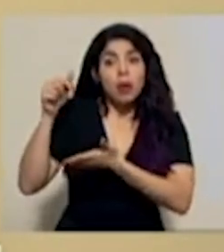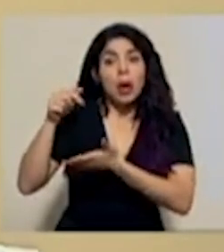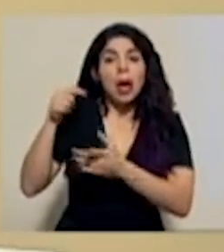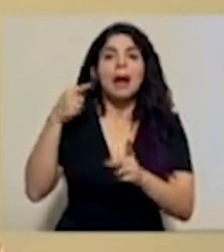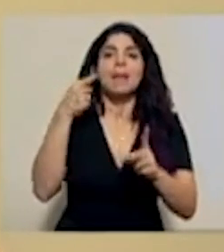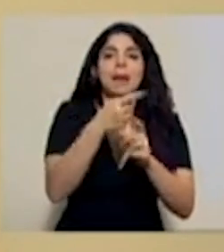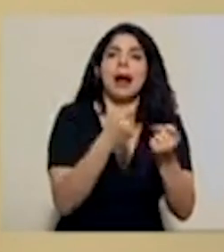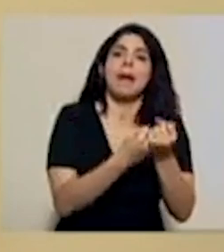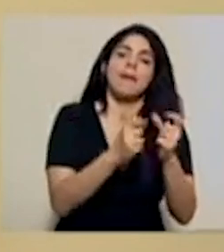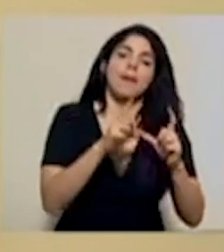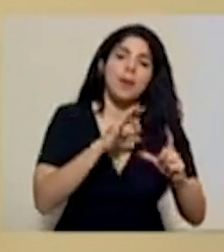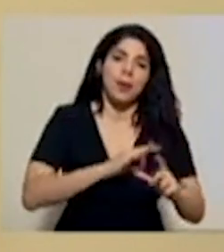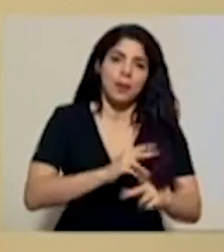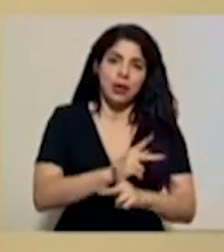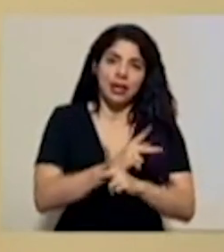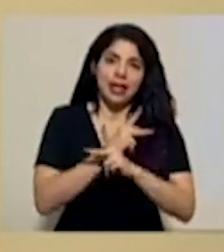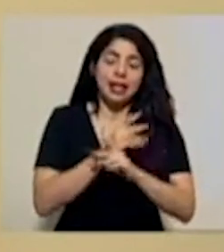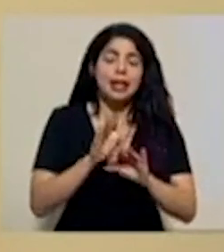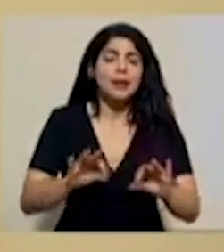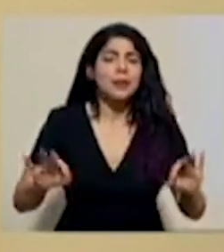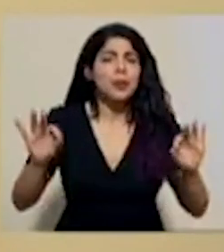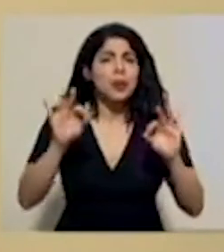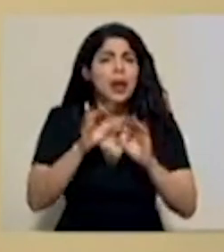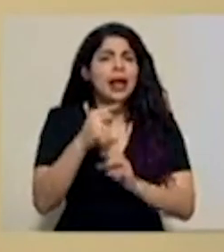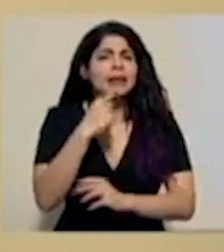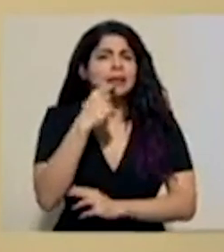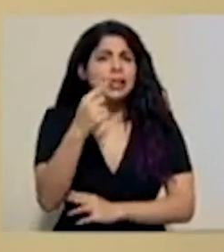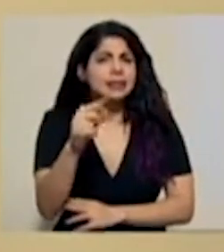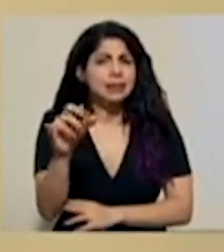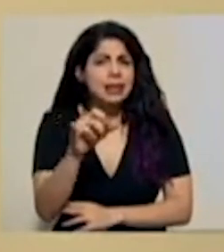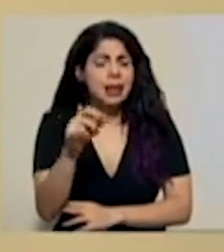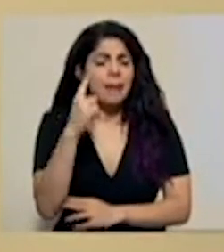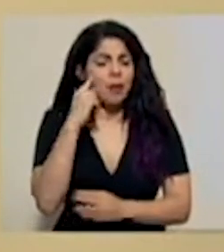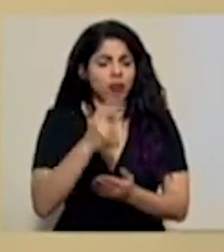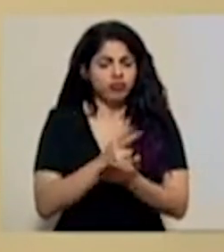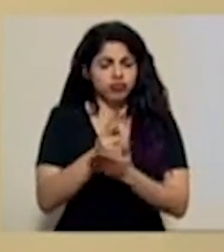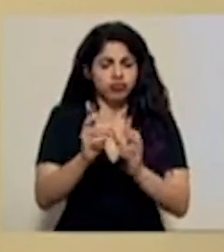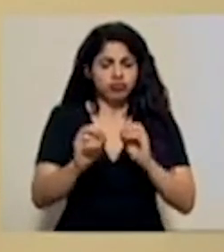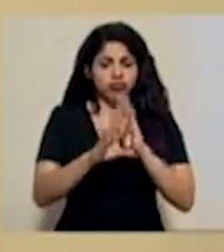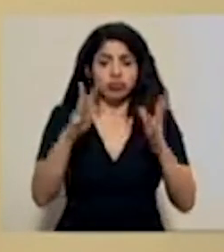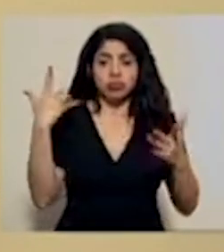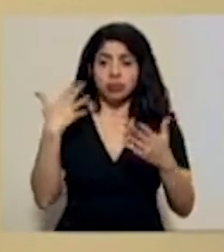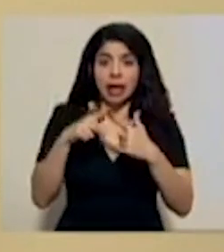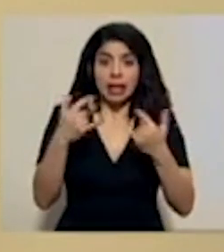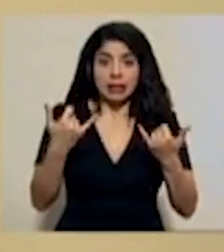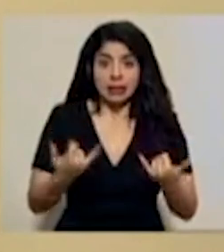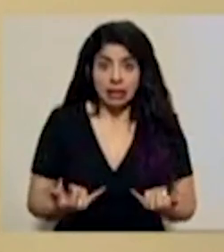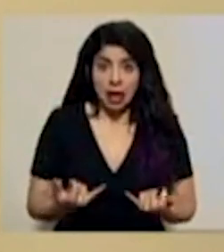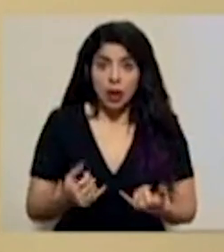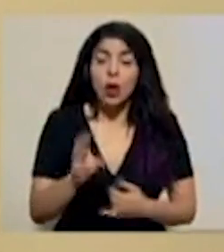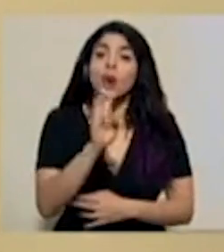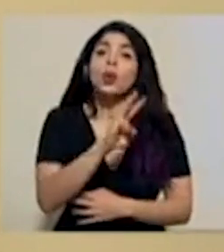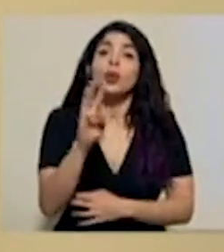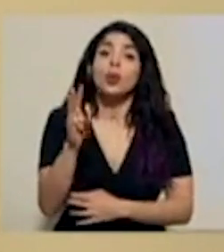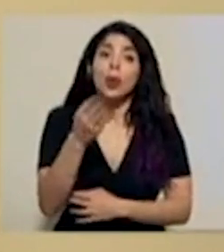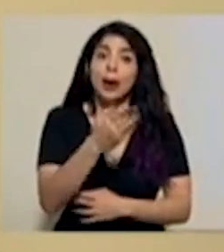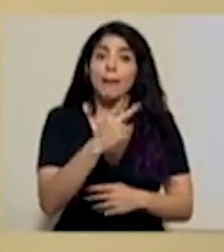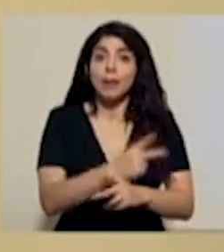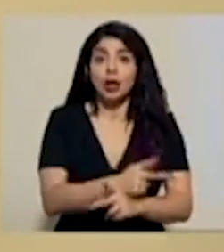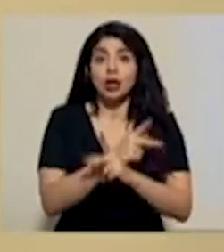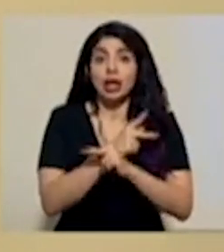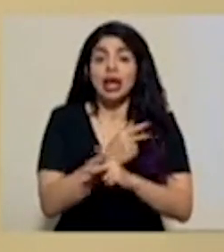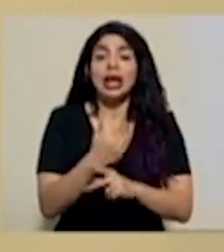bono proteger. Es importante decir también por transparencia que a este momento en la plataforma de proteger